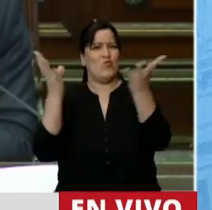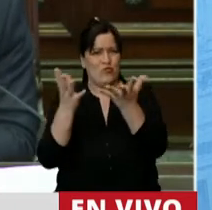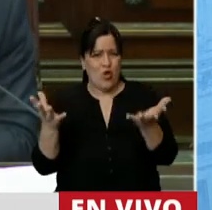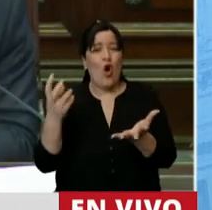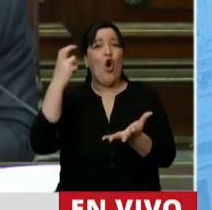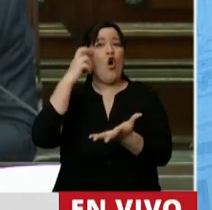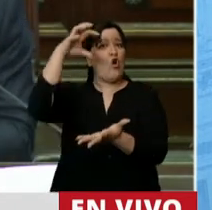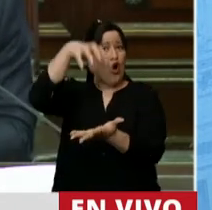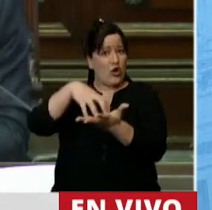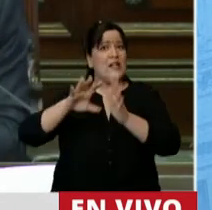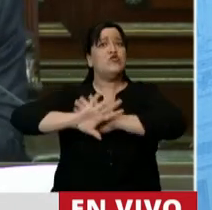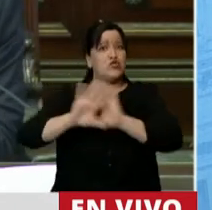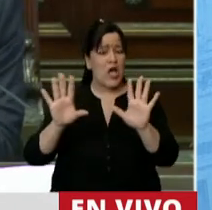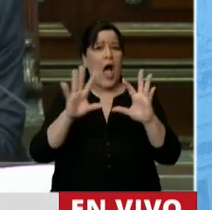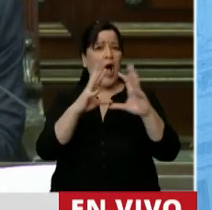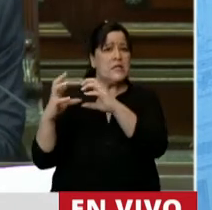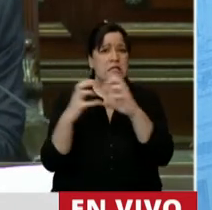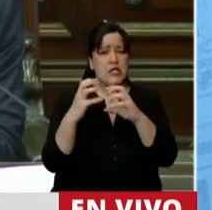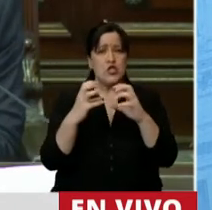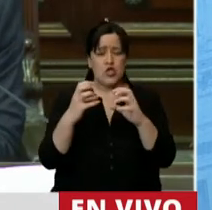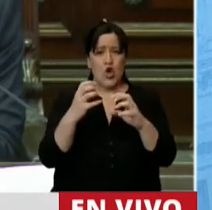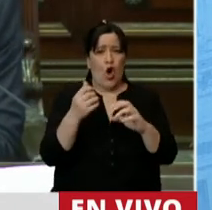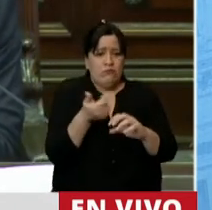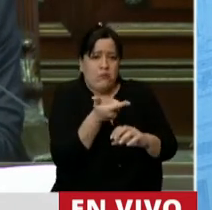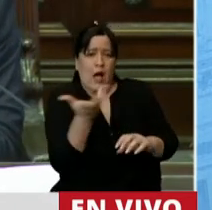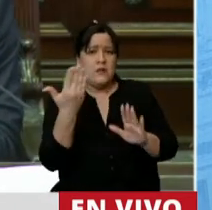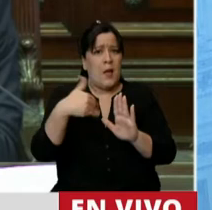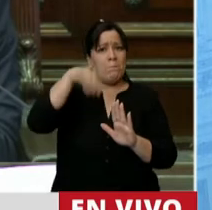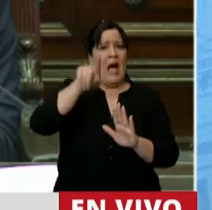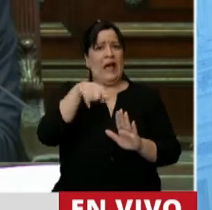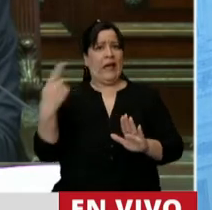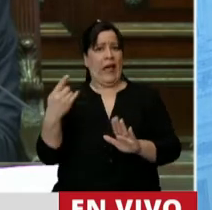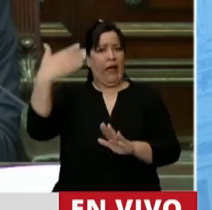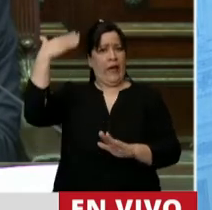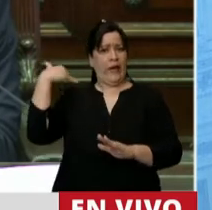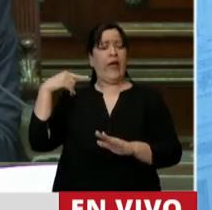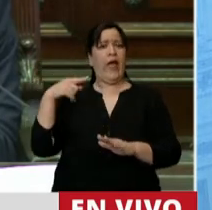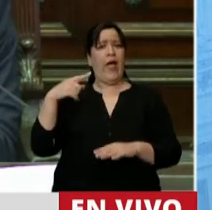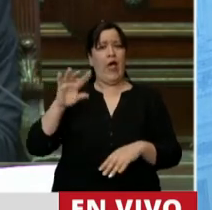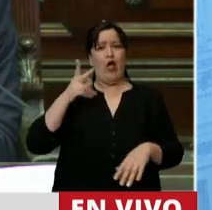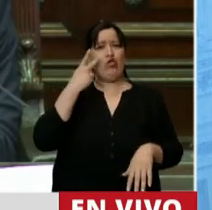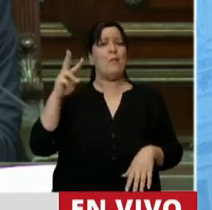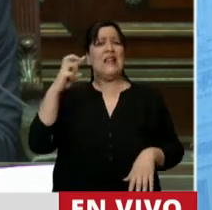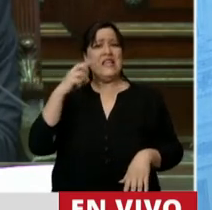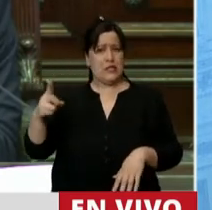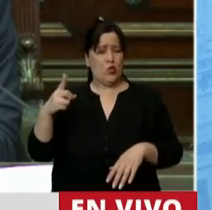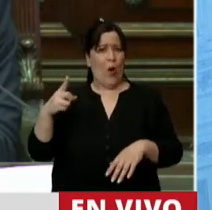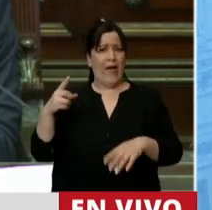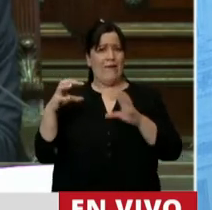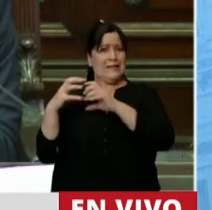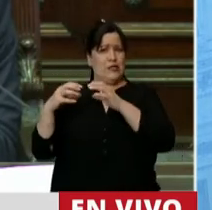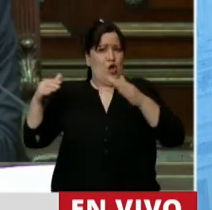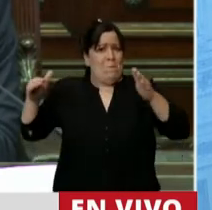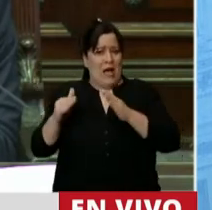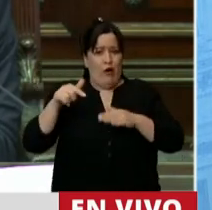ya sesionó más veces que todo el último año de la gestión de Mauricio Macri, más veces que en el 2019. Y